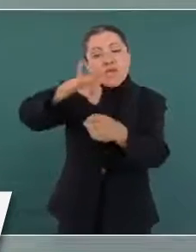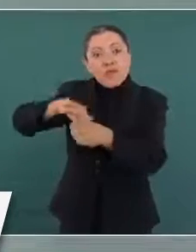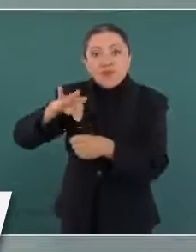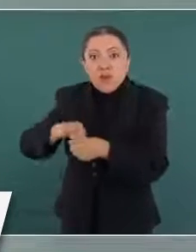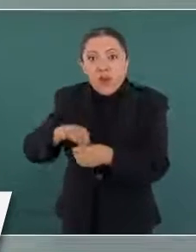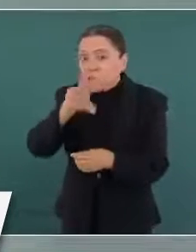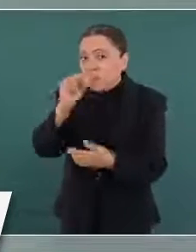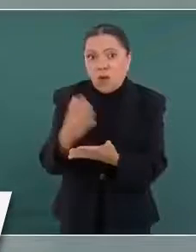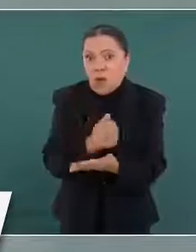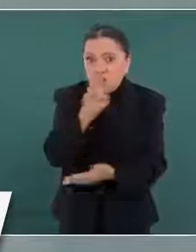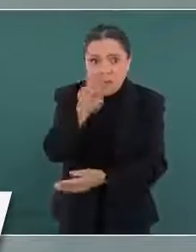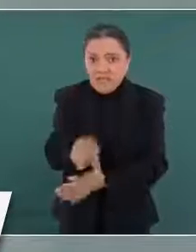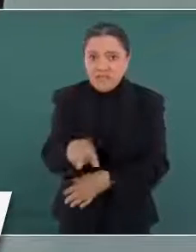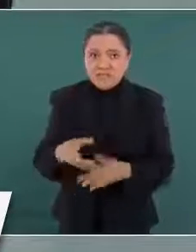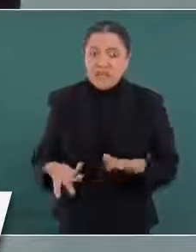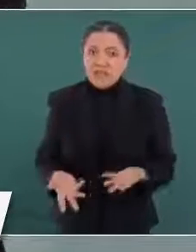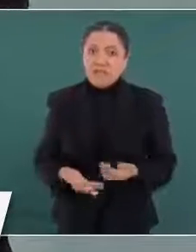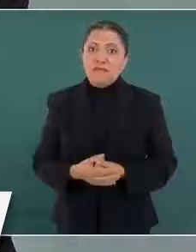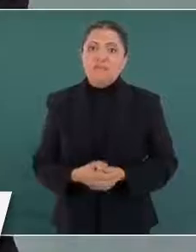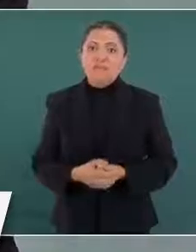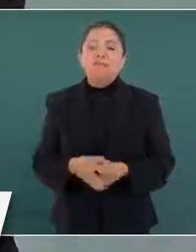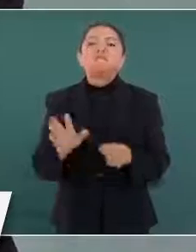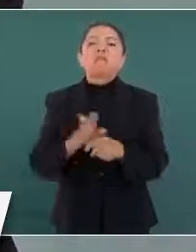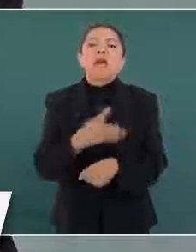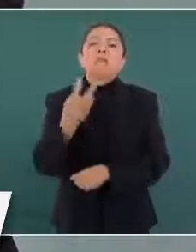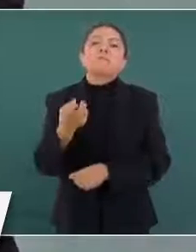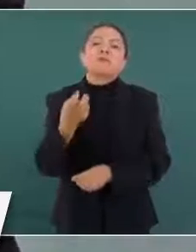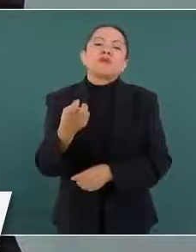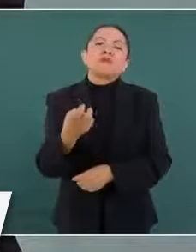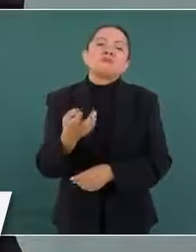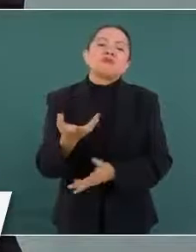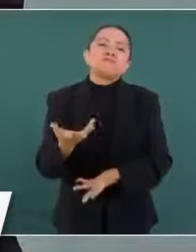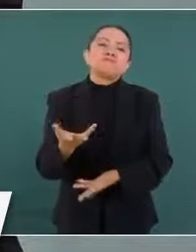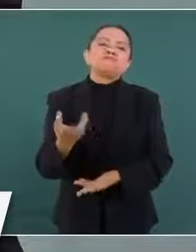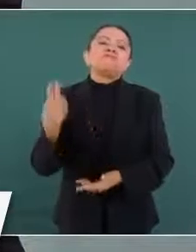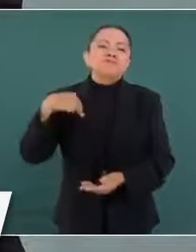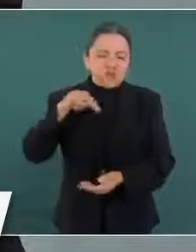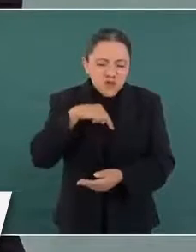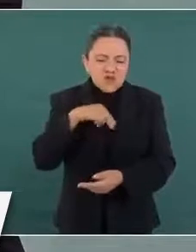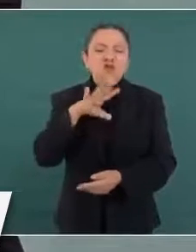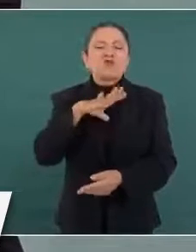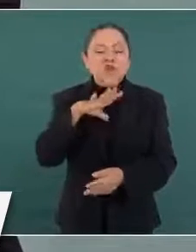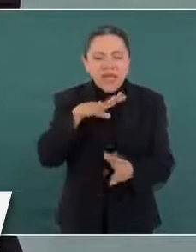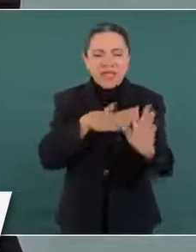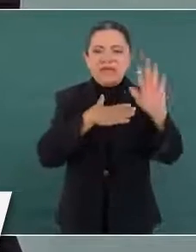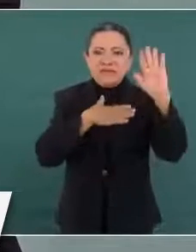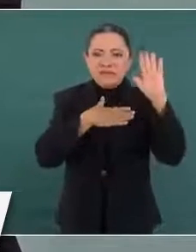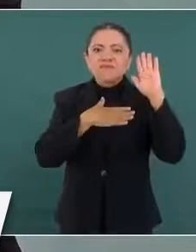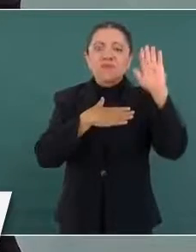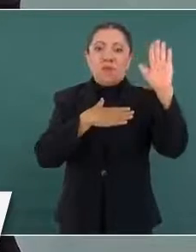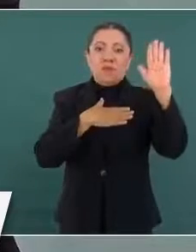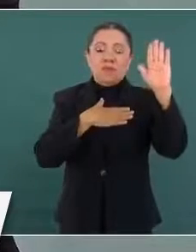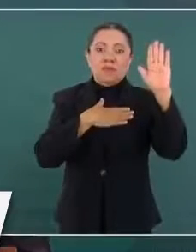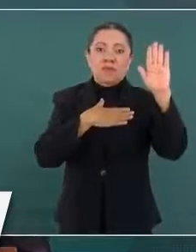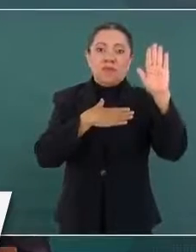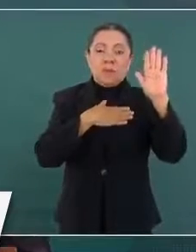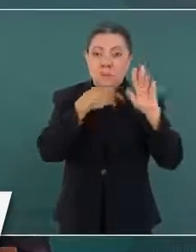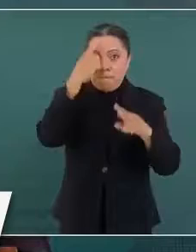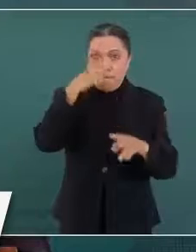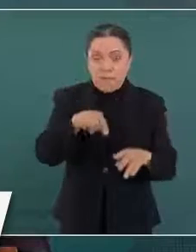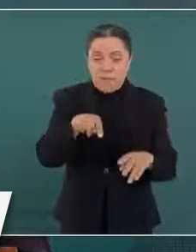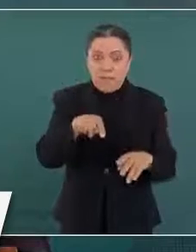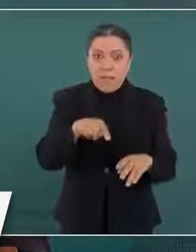Entonces, sí tenemos nosotros el compromiso no sólo de combatir la